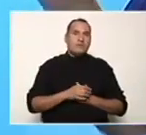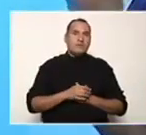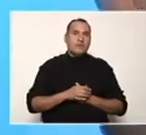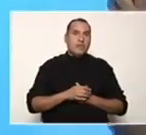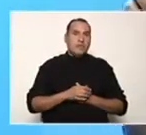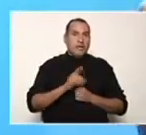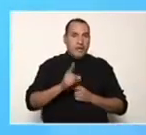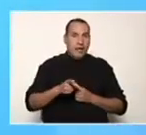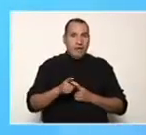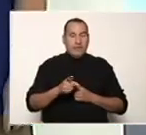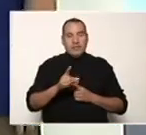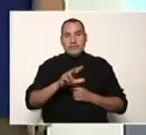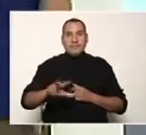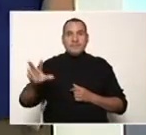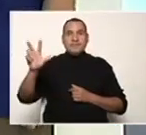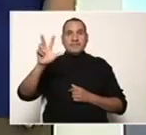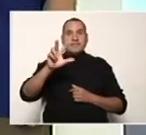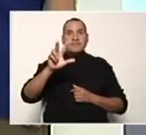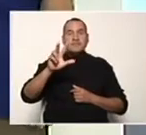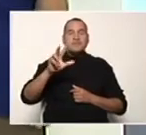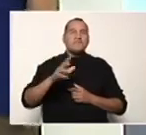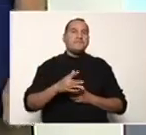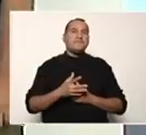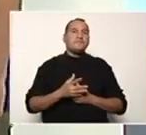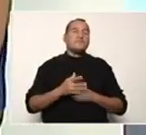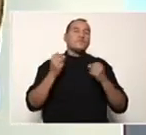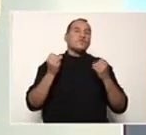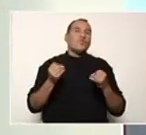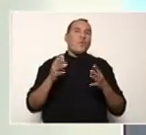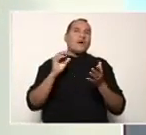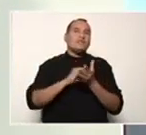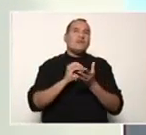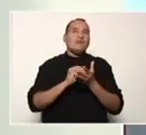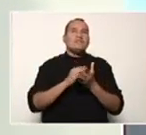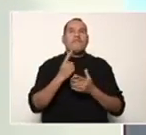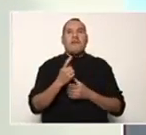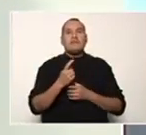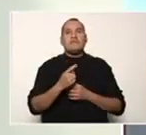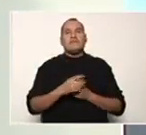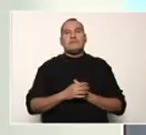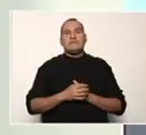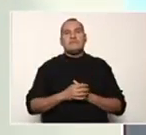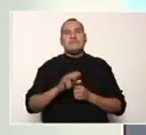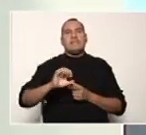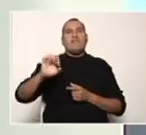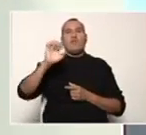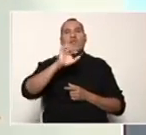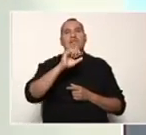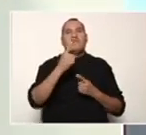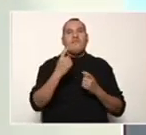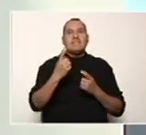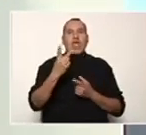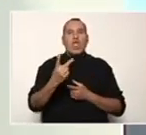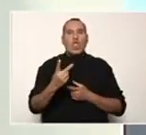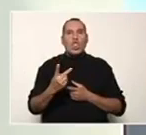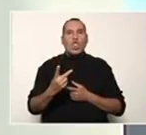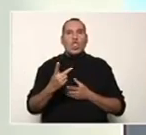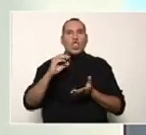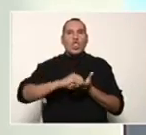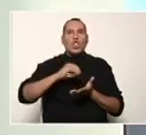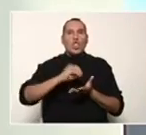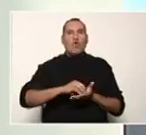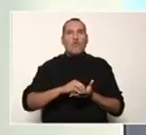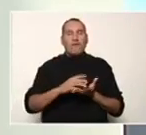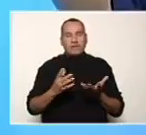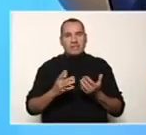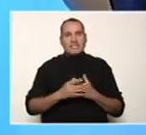elevado a la 3. ¿Cuántas me faltaría en el exponente? 2, ¿verdad? Es por eso que voy